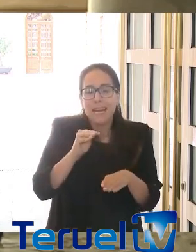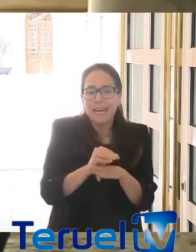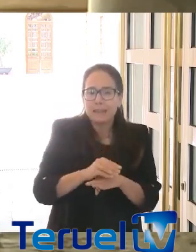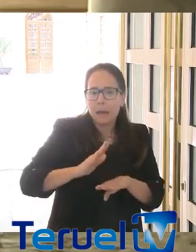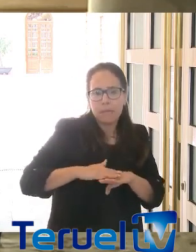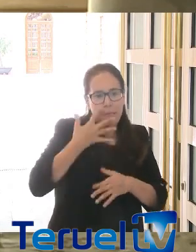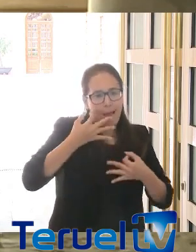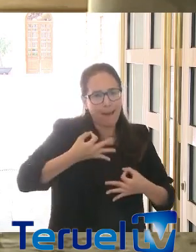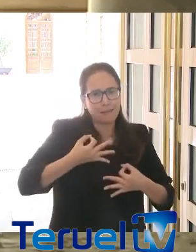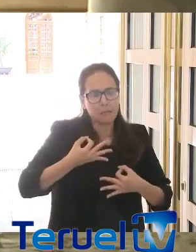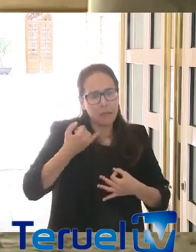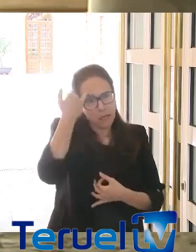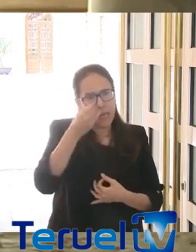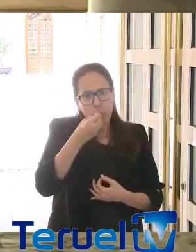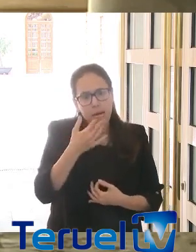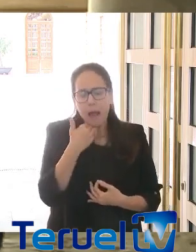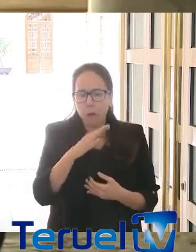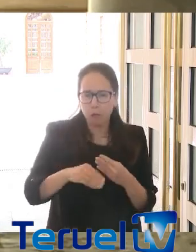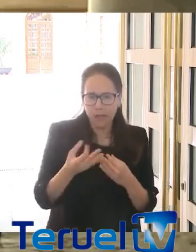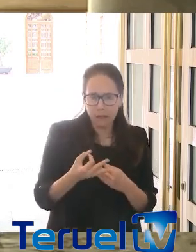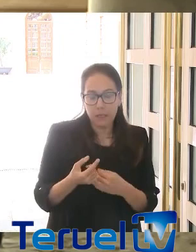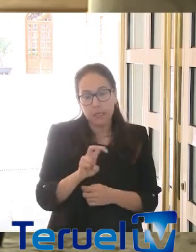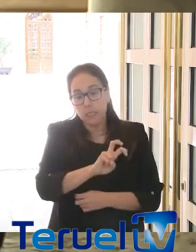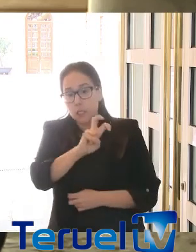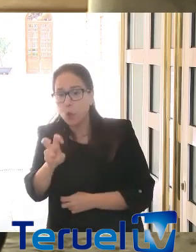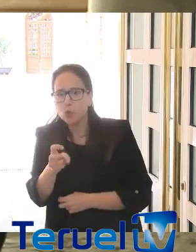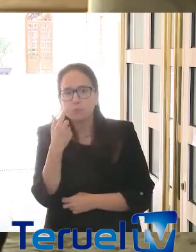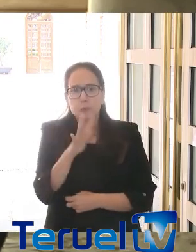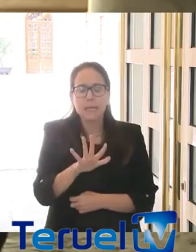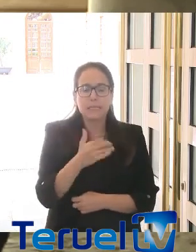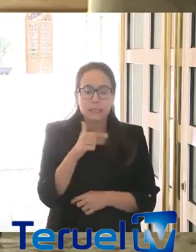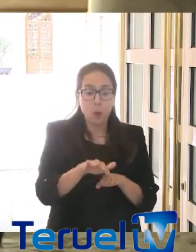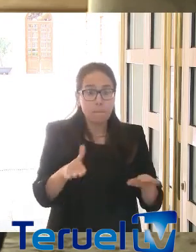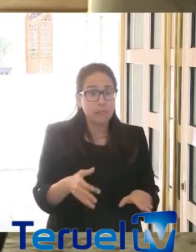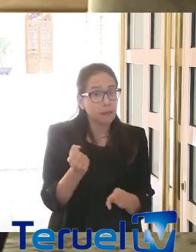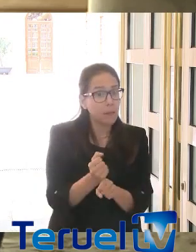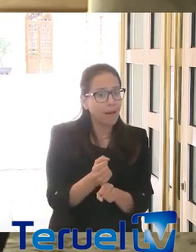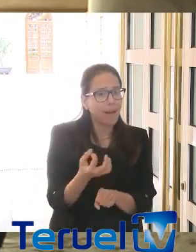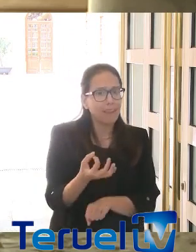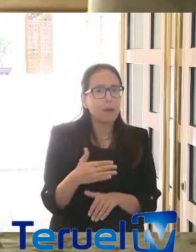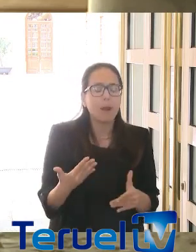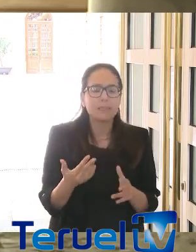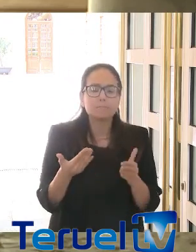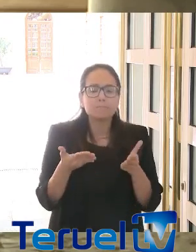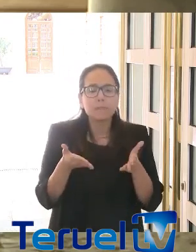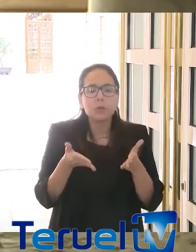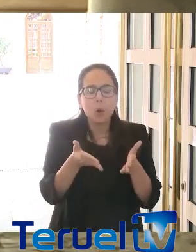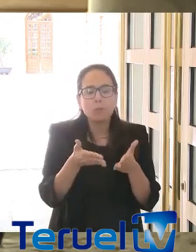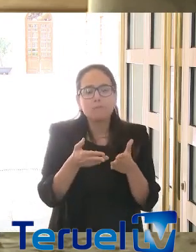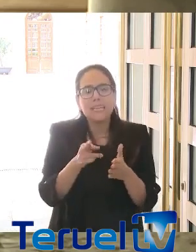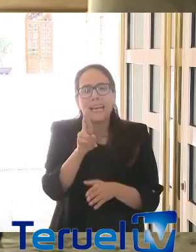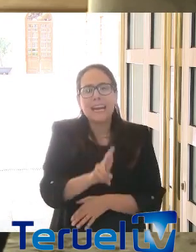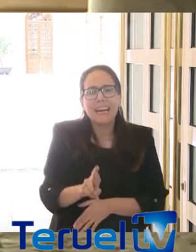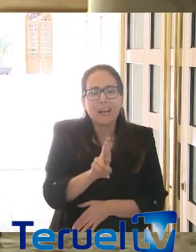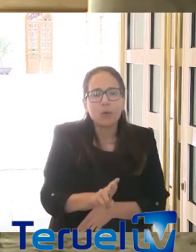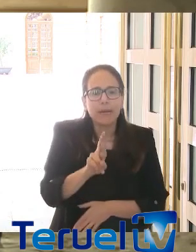hay un cuarto eje que nos parece que es el que mejor tiene que trabajar esta mesa, que es el eje de la recuperación de la actividad. Y